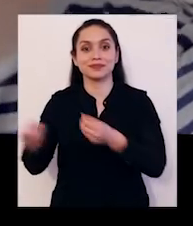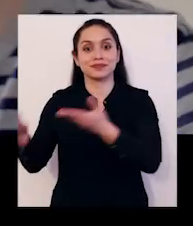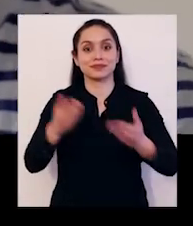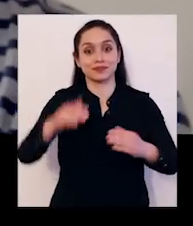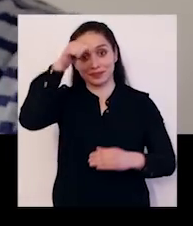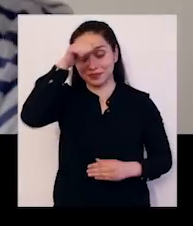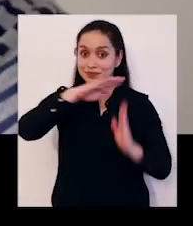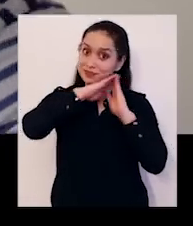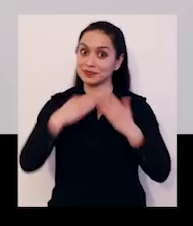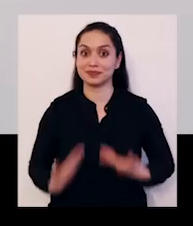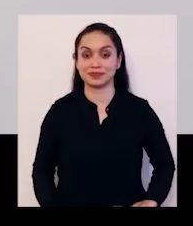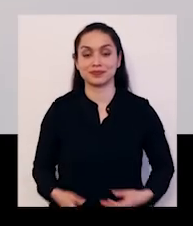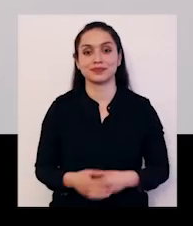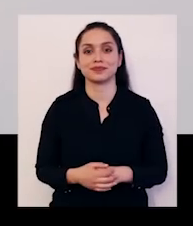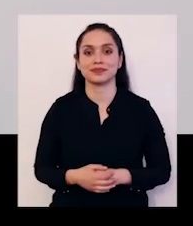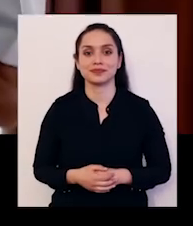Bienvenidos a los domingos en pijama.